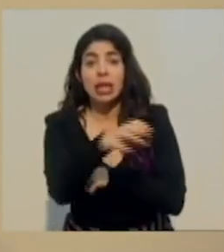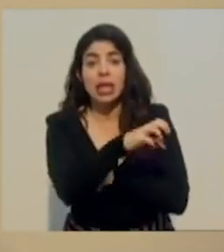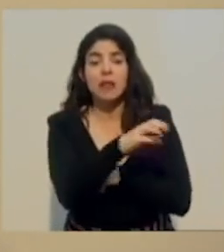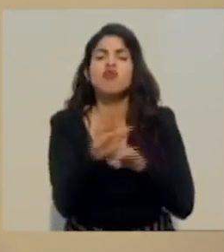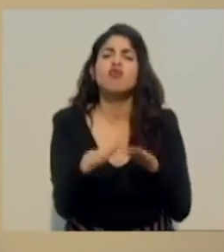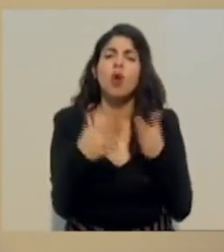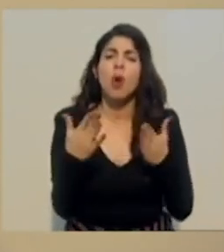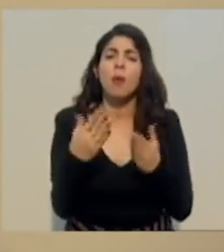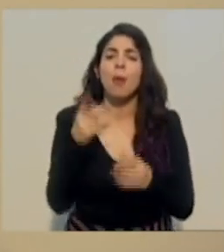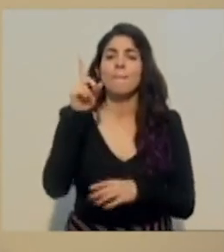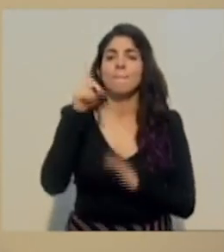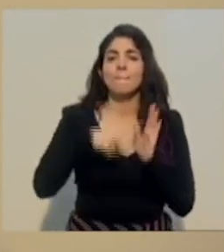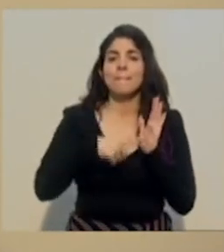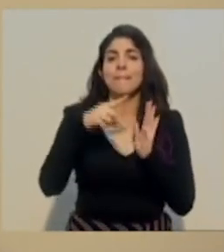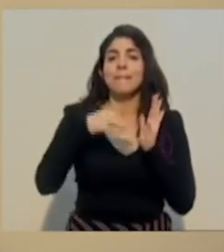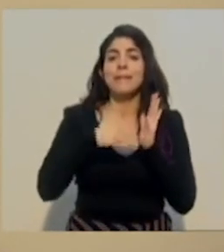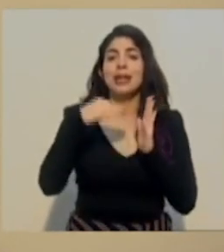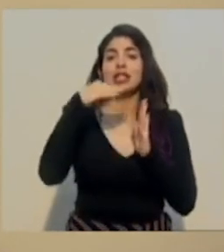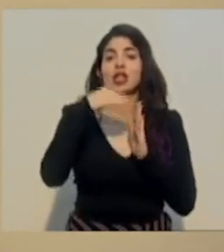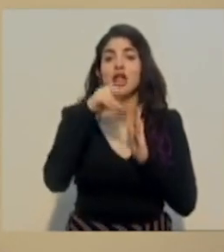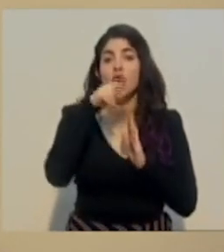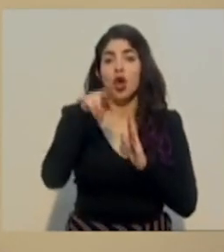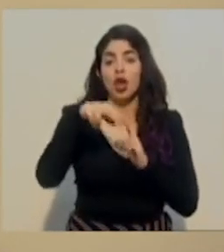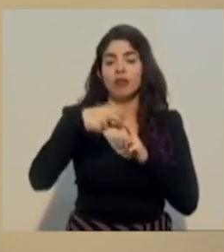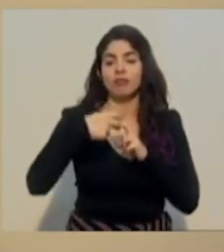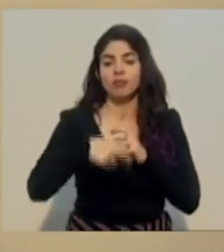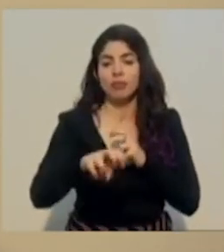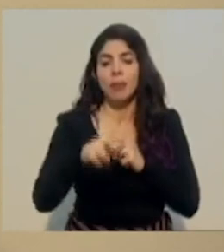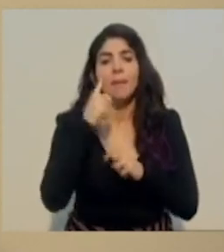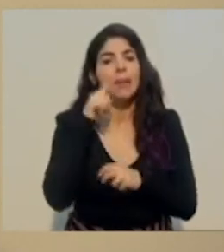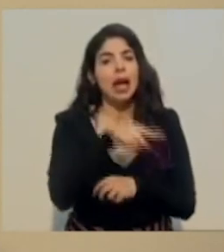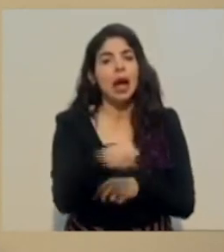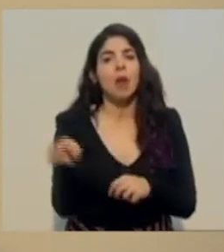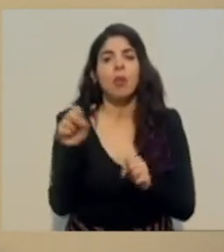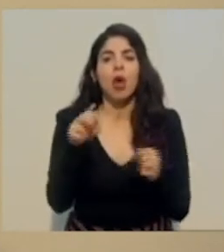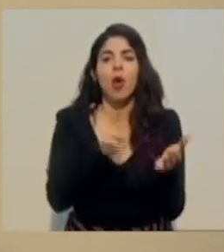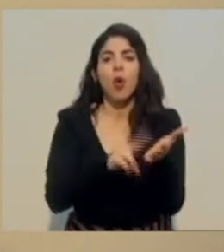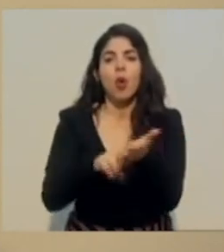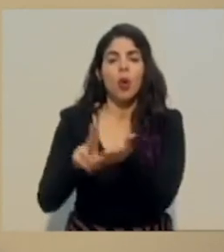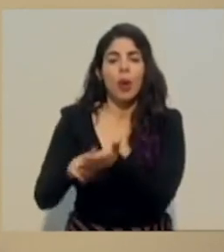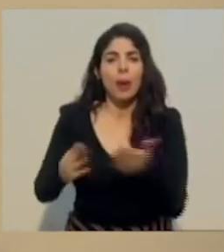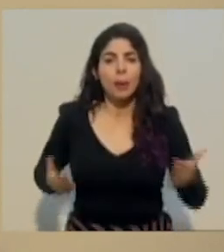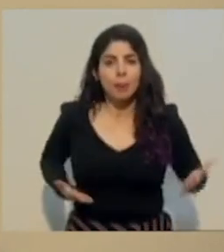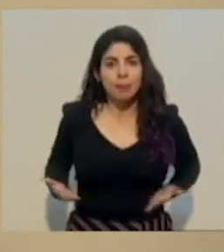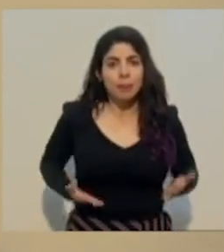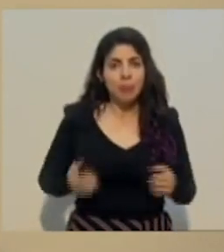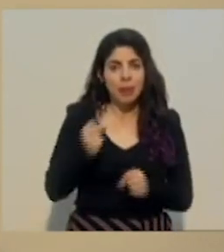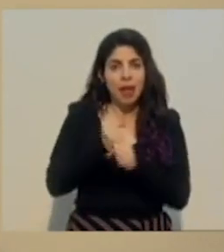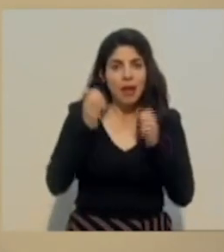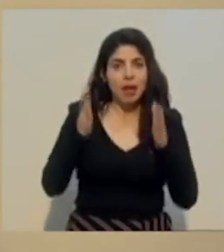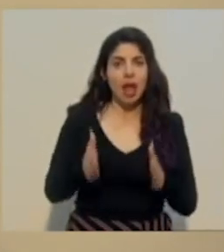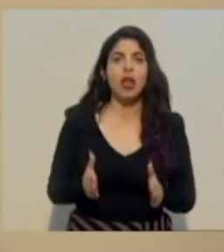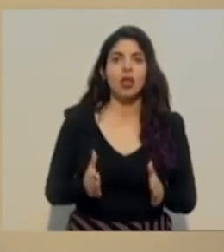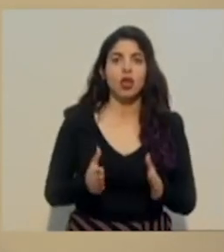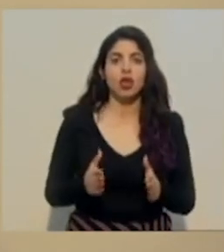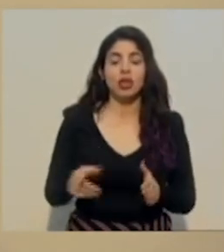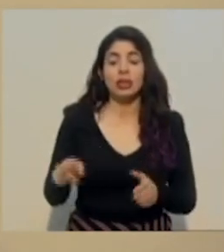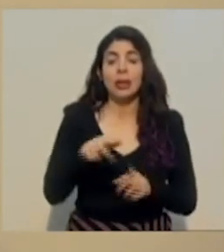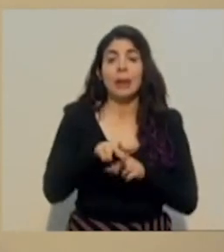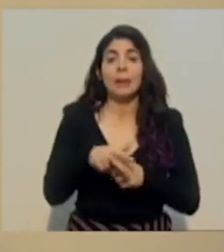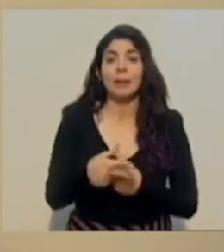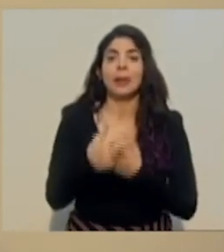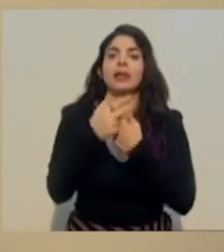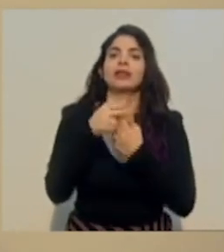millones de colones para la contratación del personal que arranca este esfuerzo